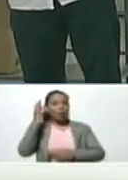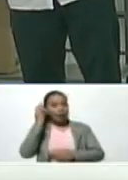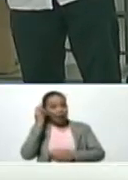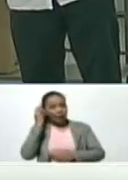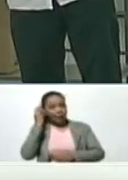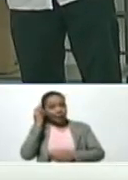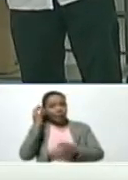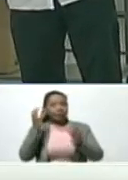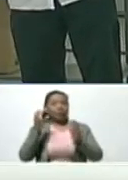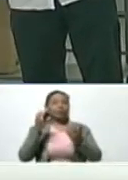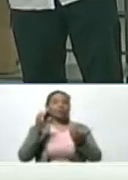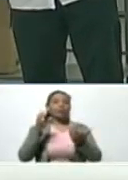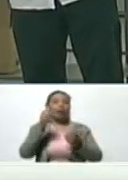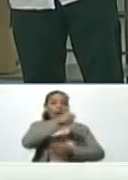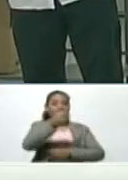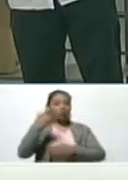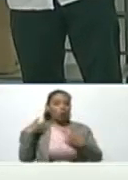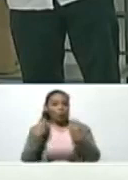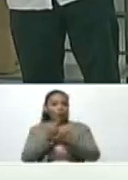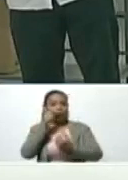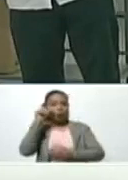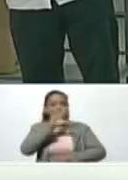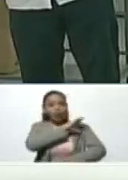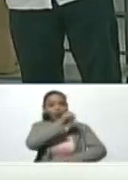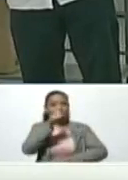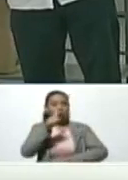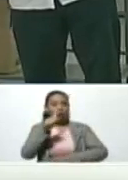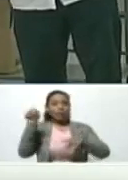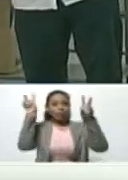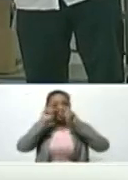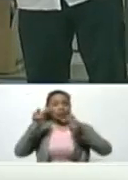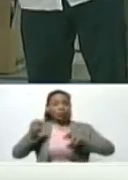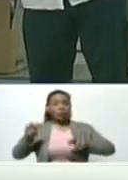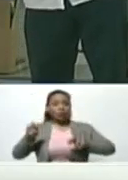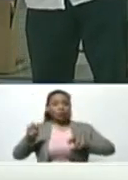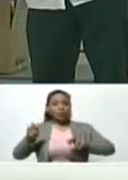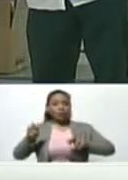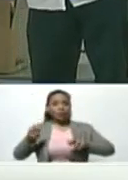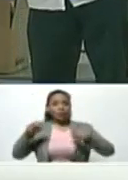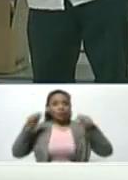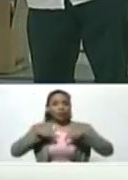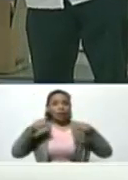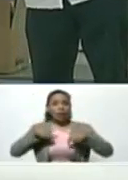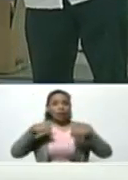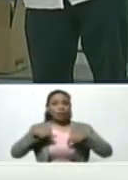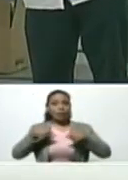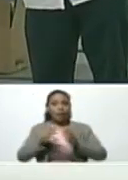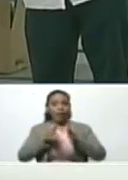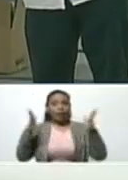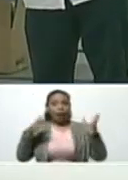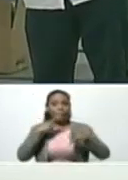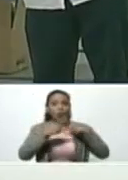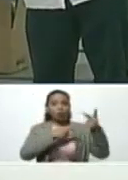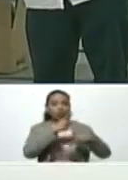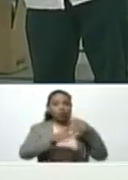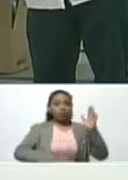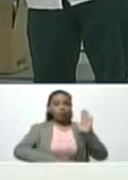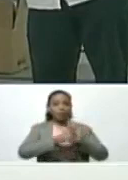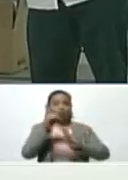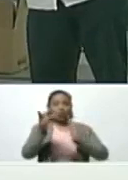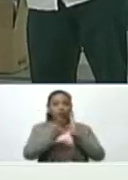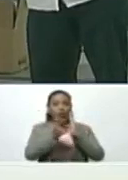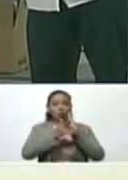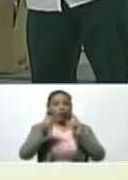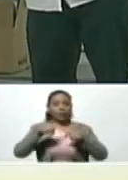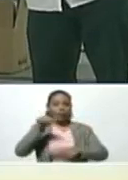y cada uno de los compañeros directivos, investigadores e investigadores de este gran proceso de desarrollo tecnológico